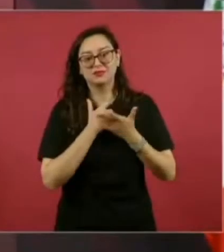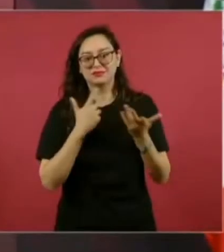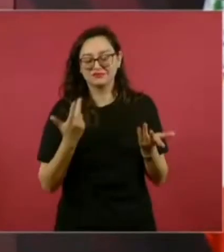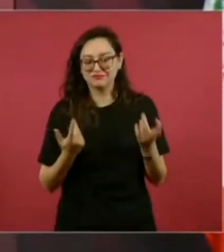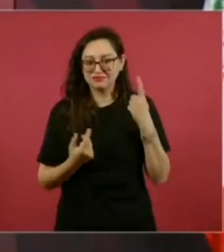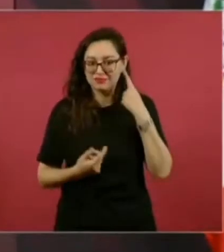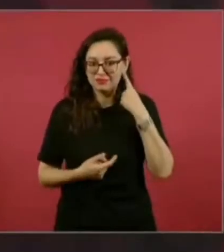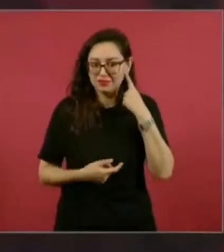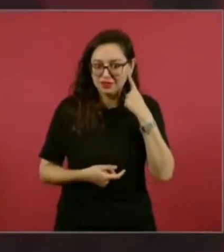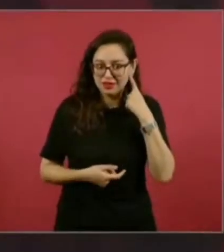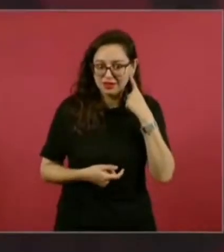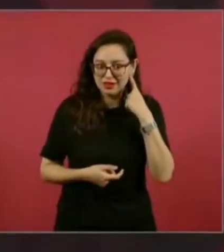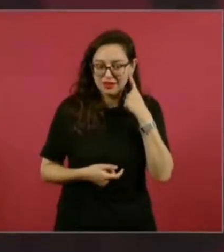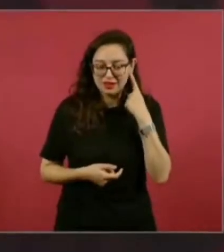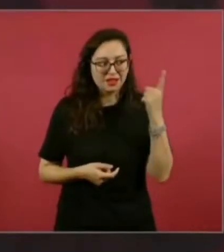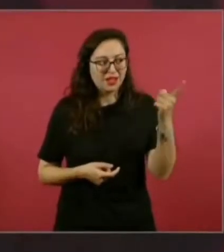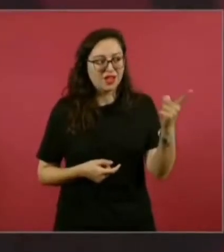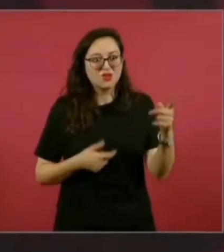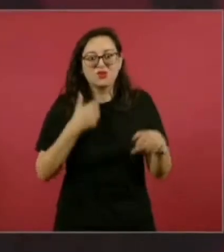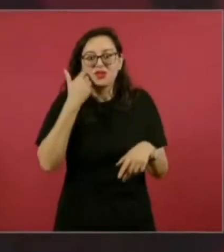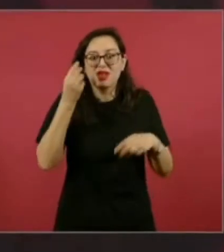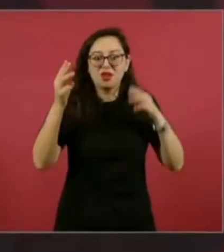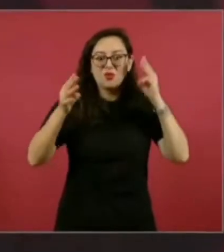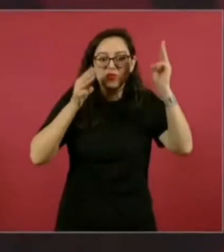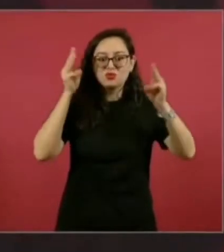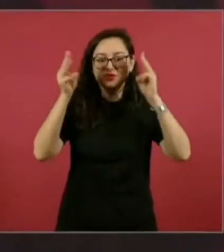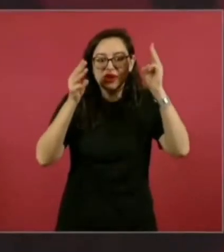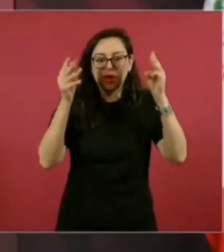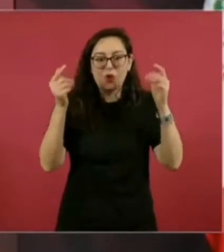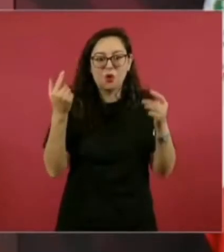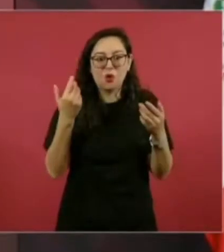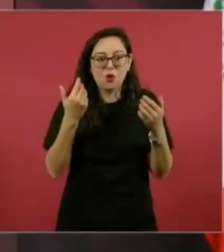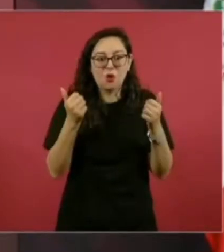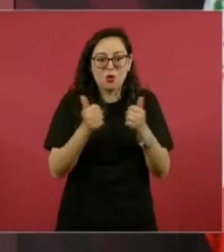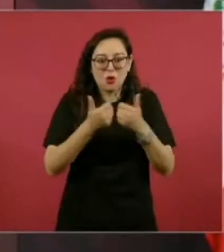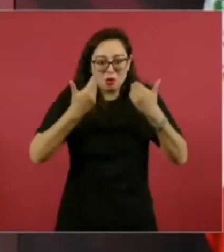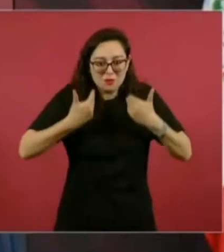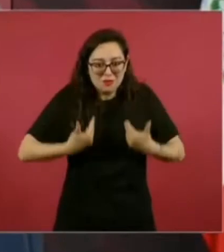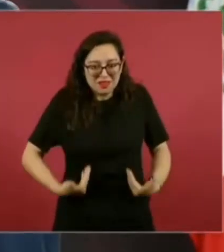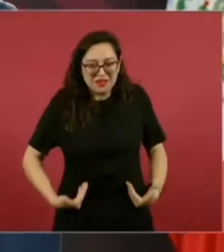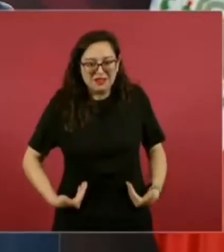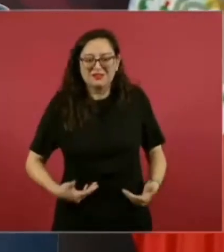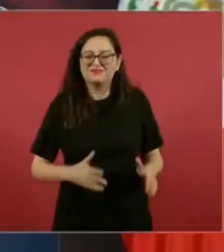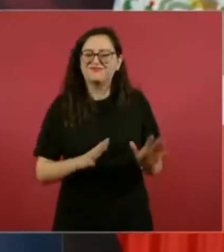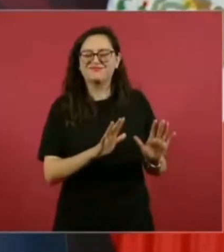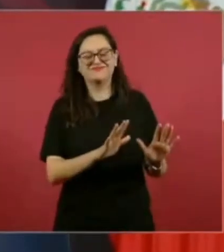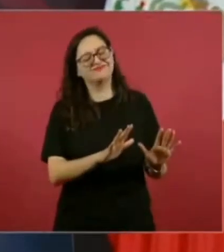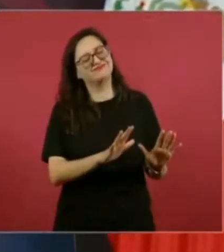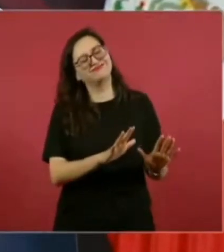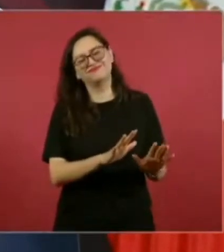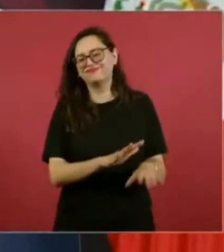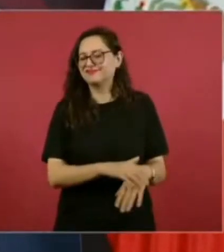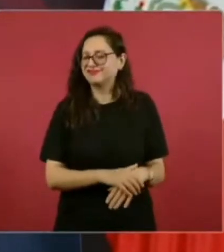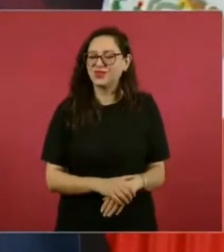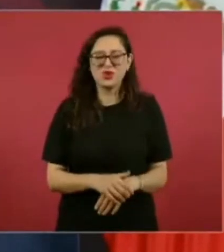no quiero dar a conocer mi testamento,